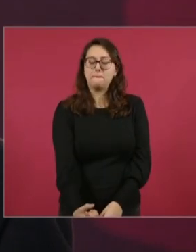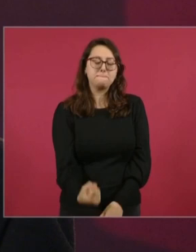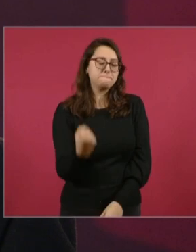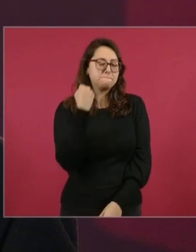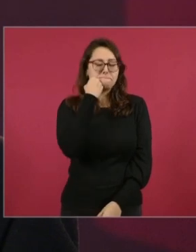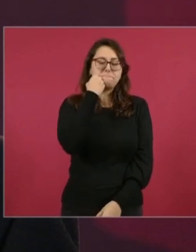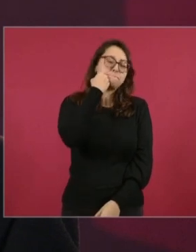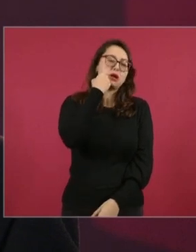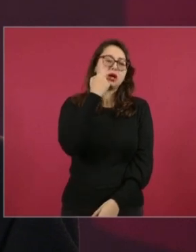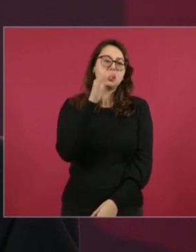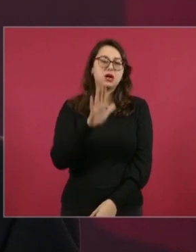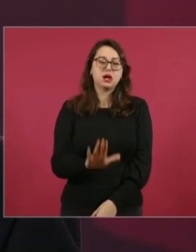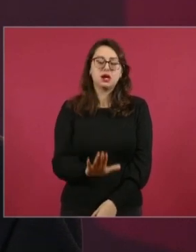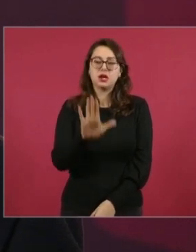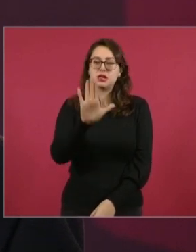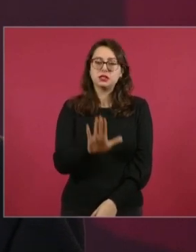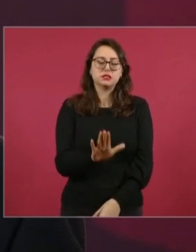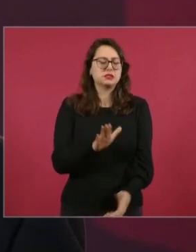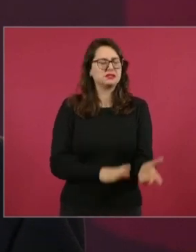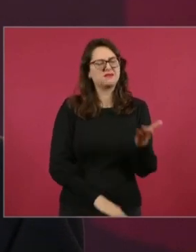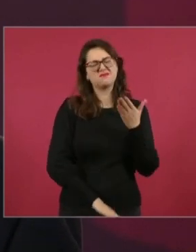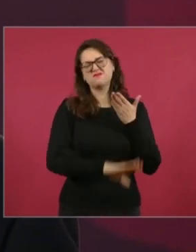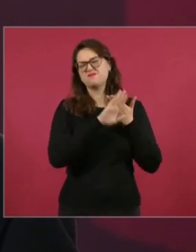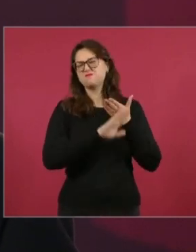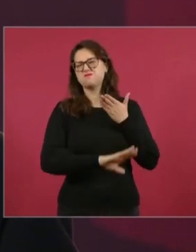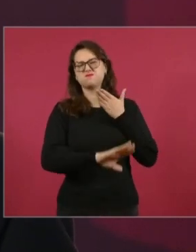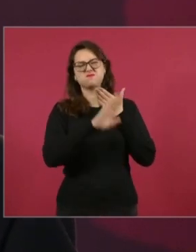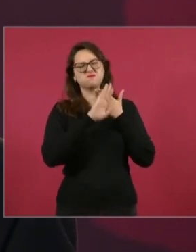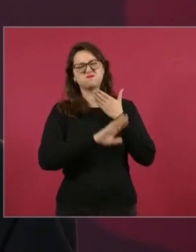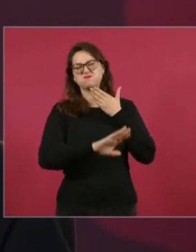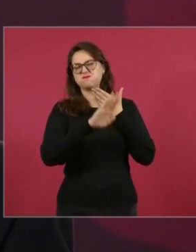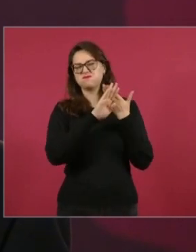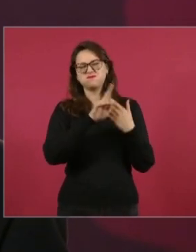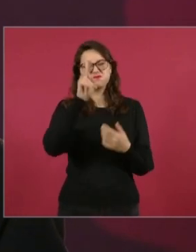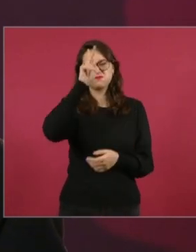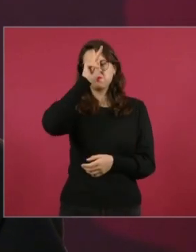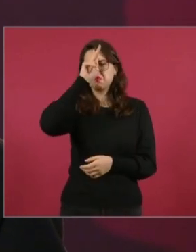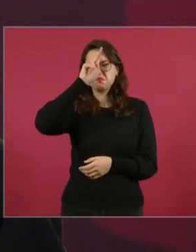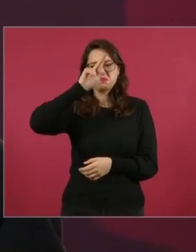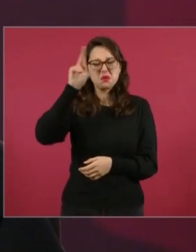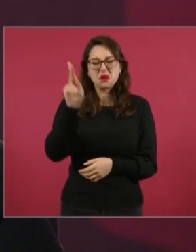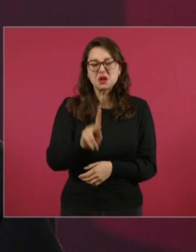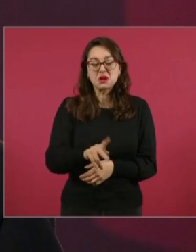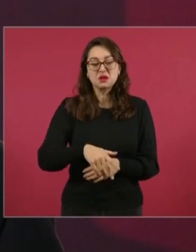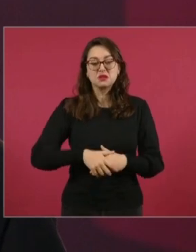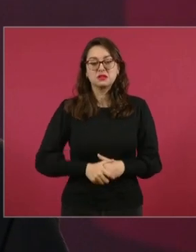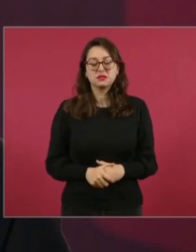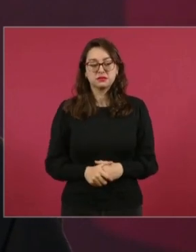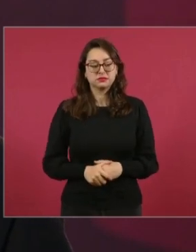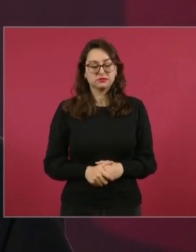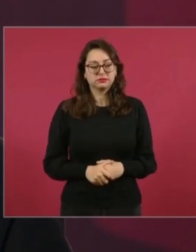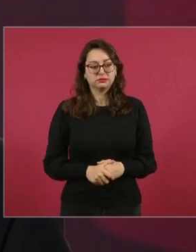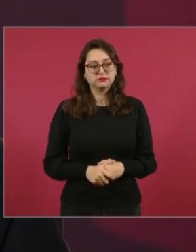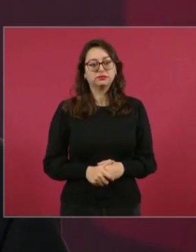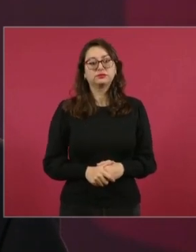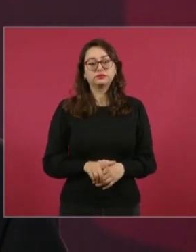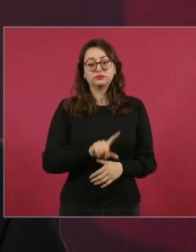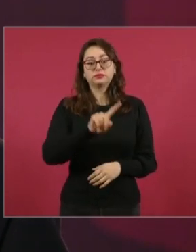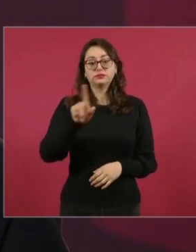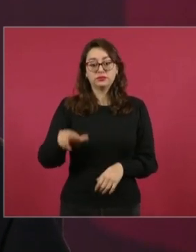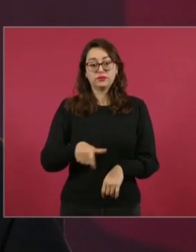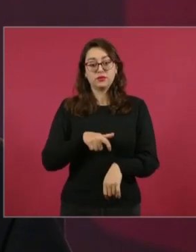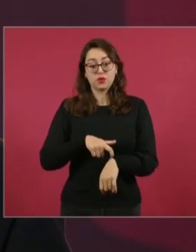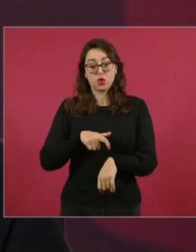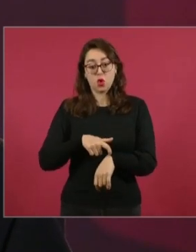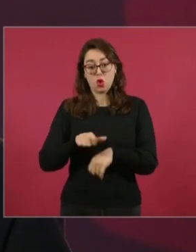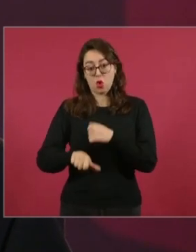Y como al mediodía, a las 11, me habla